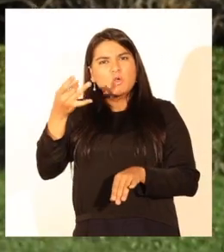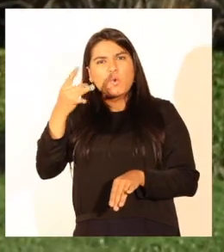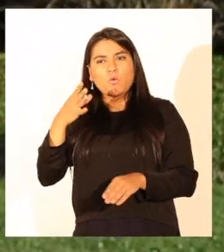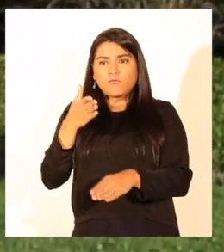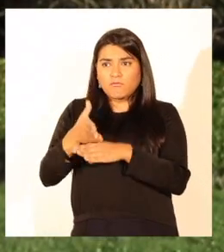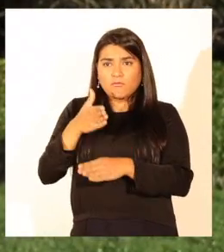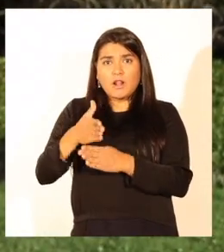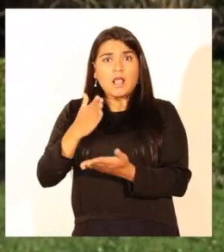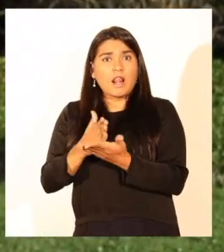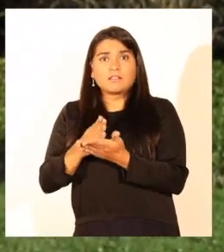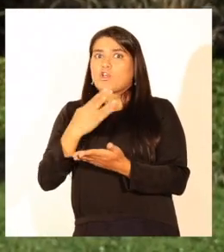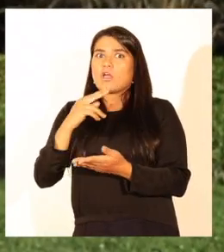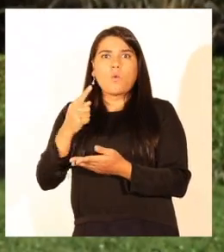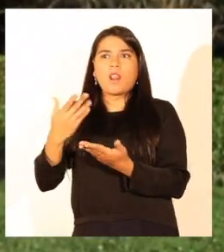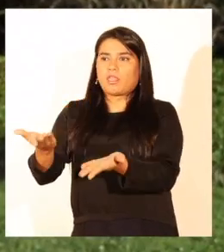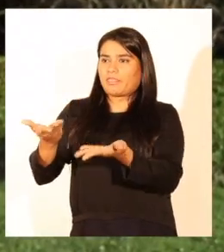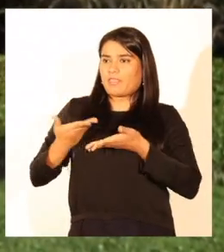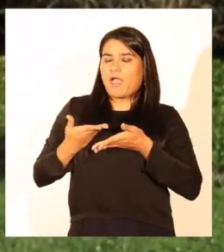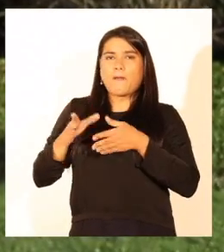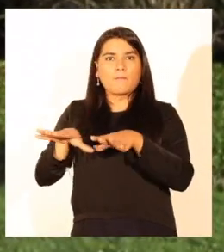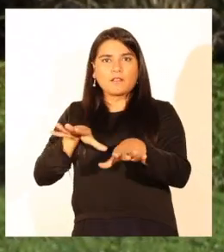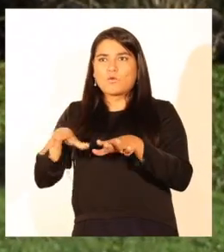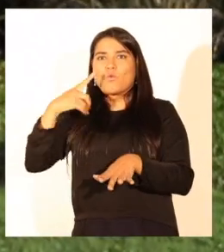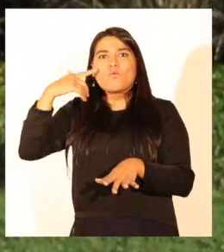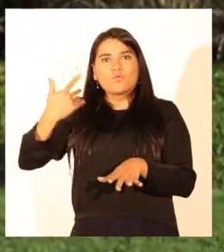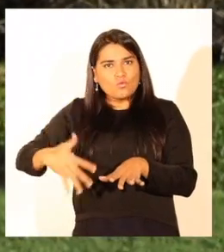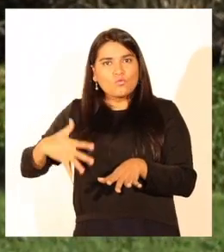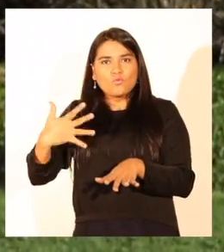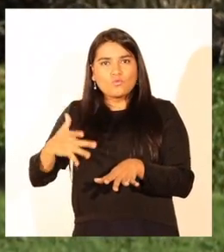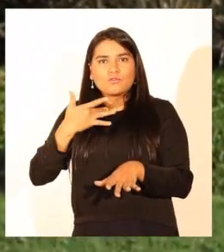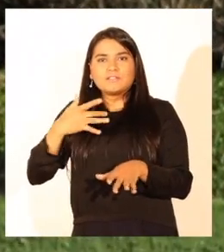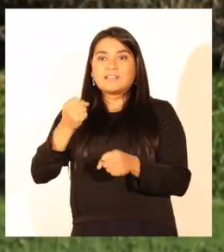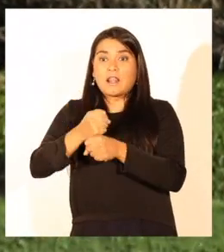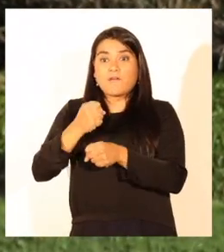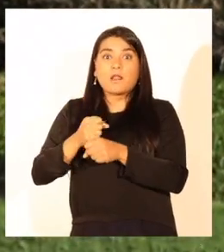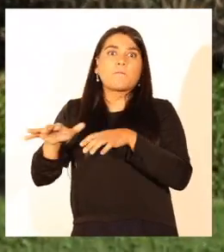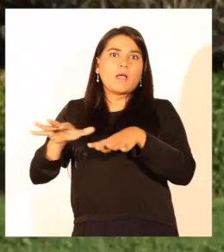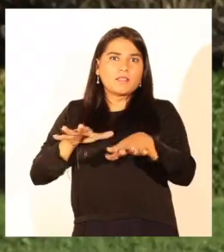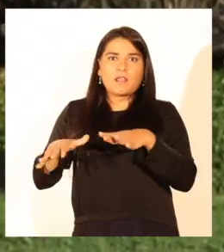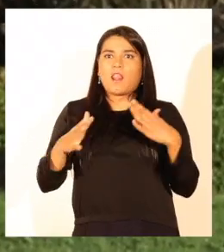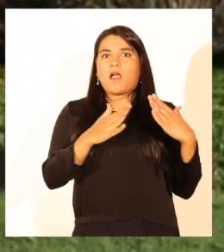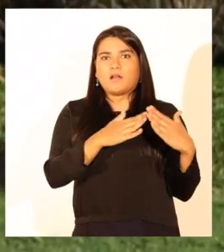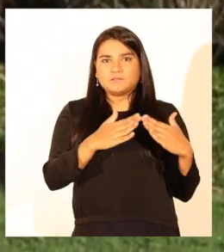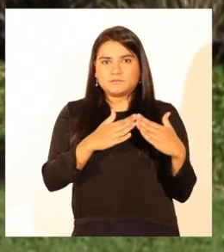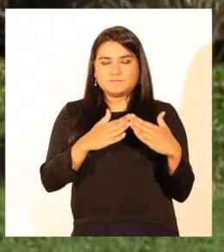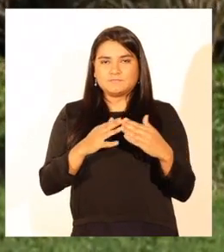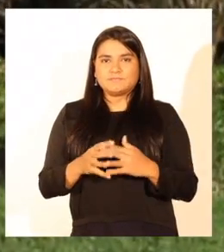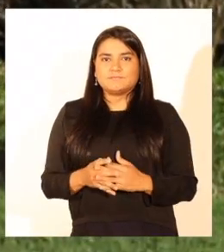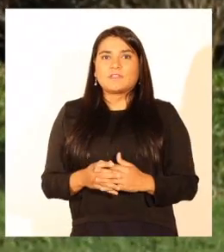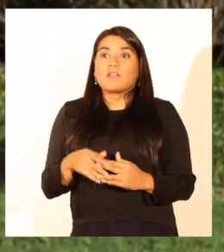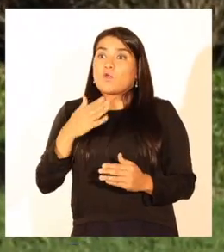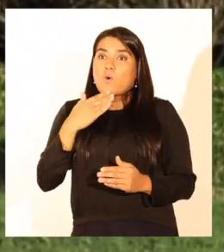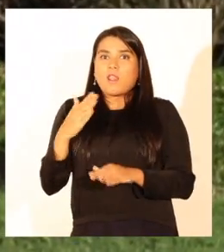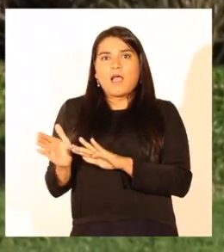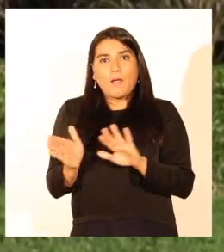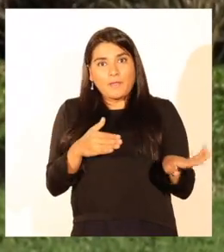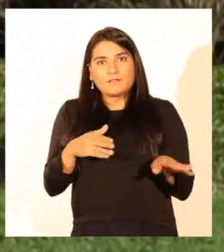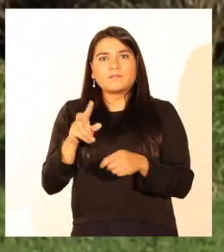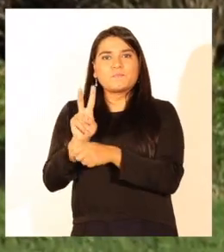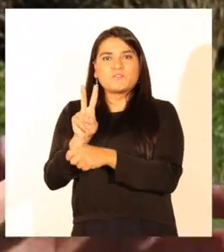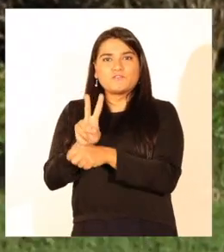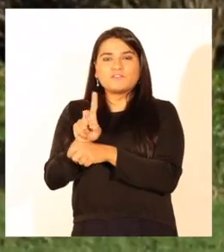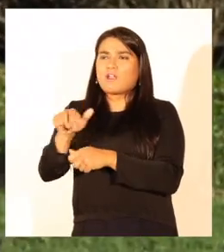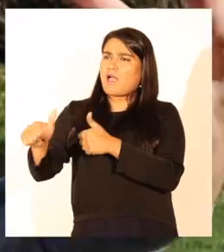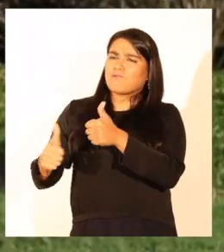asistir a clases, también te daban material, y eso es súper importante, según yo, trabajar con material en la casa también. Y aparte mi profesor